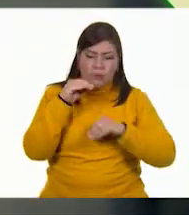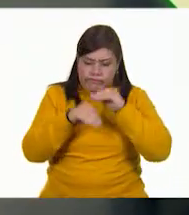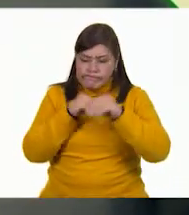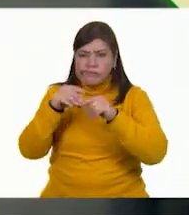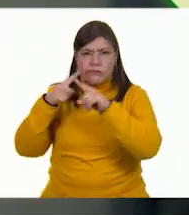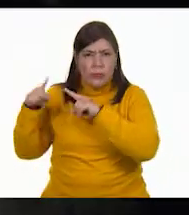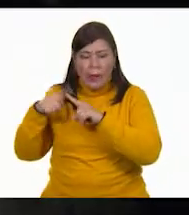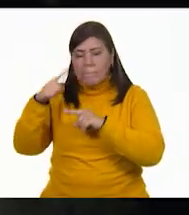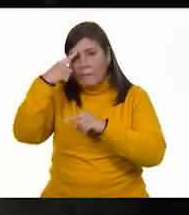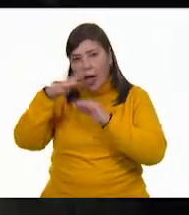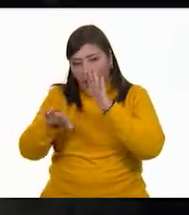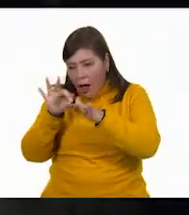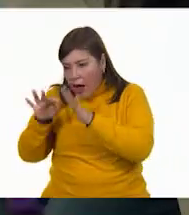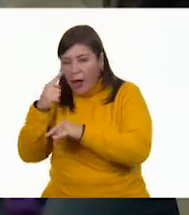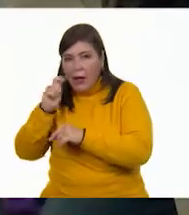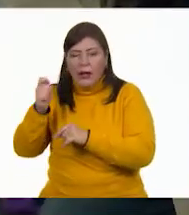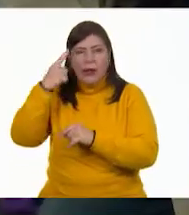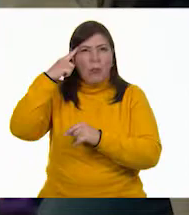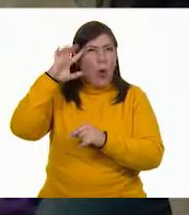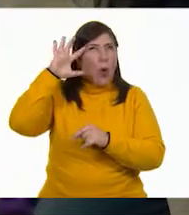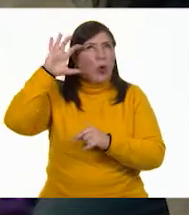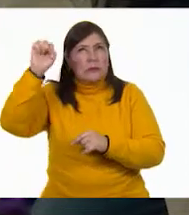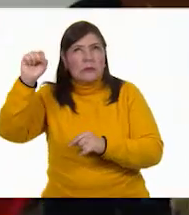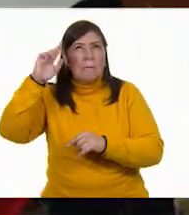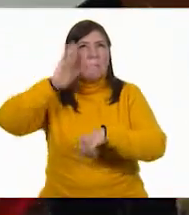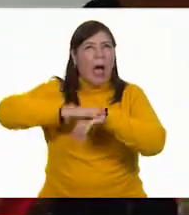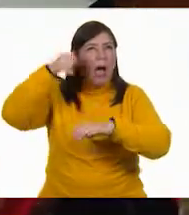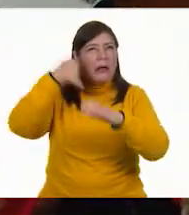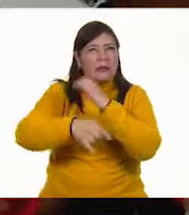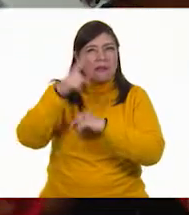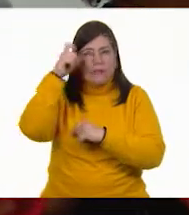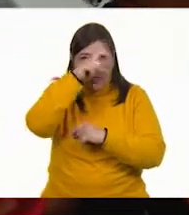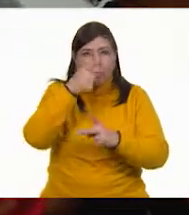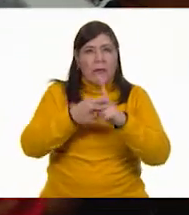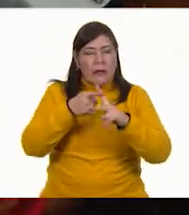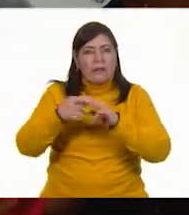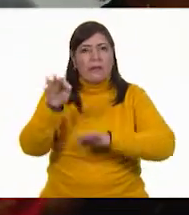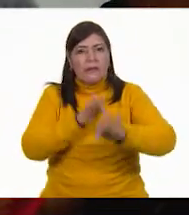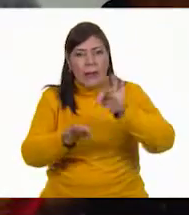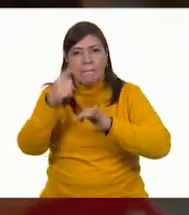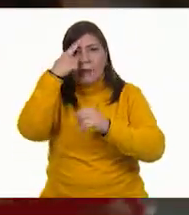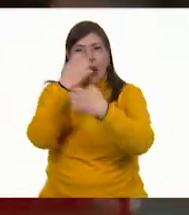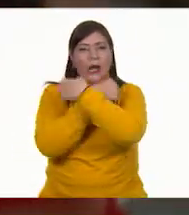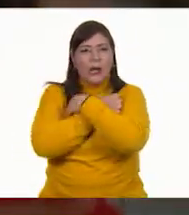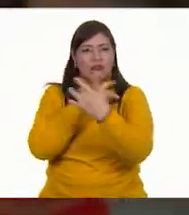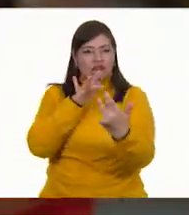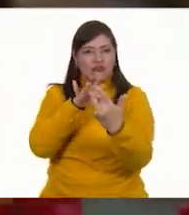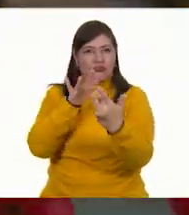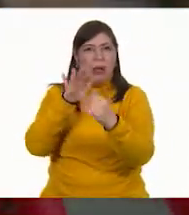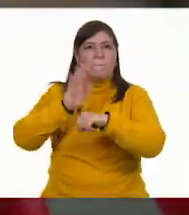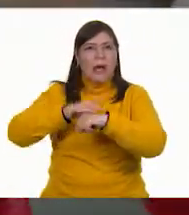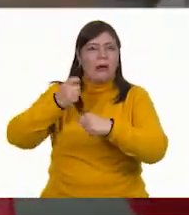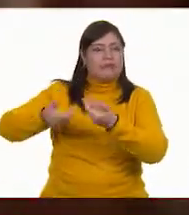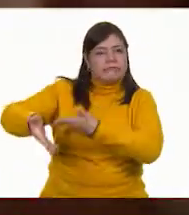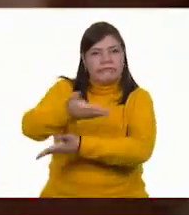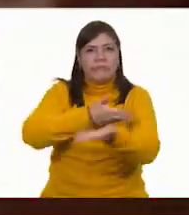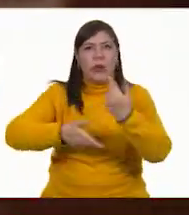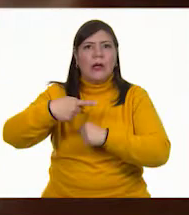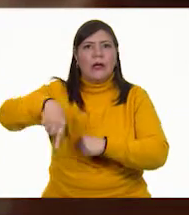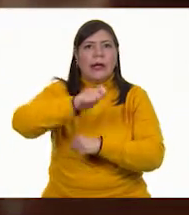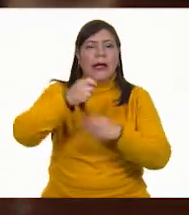ayudan a que entendamos conceptos abstractos de matemáticas y física para así hacer la educación más interactiva y accesible para todos.